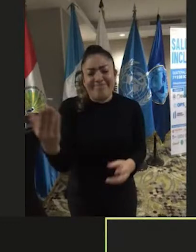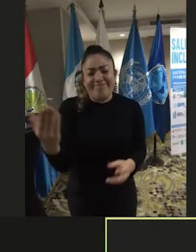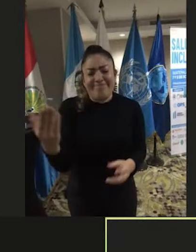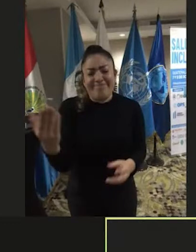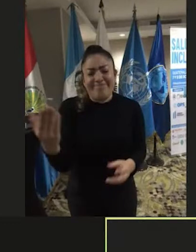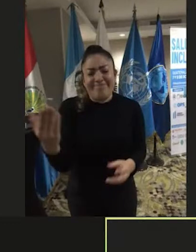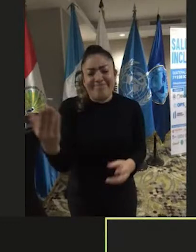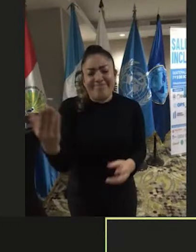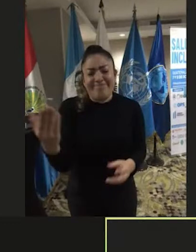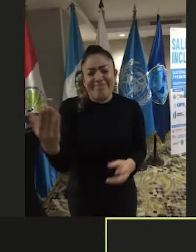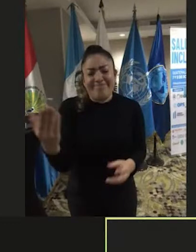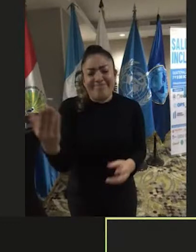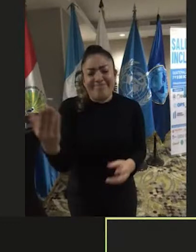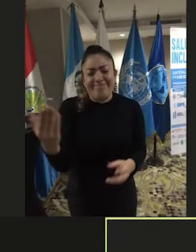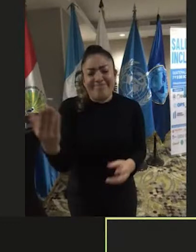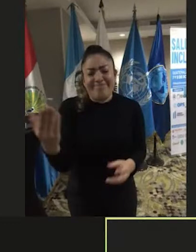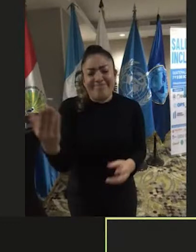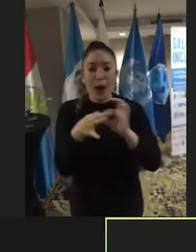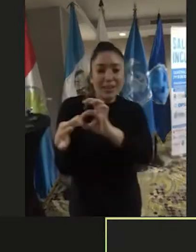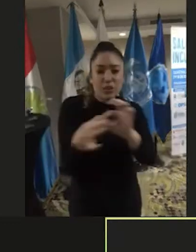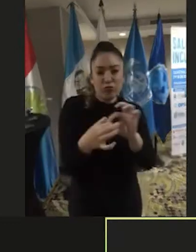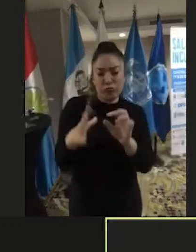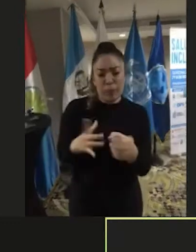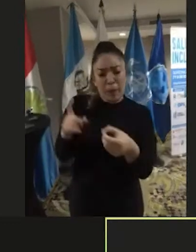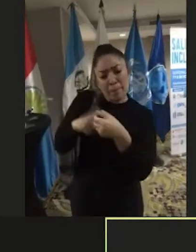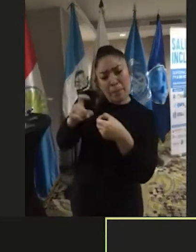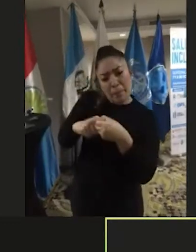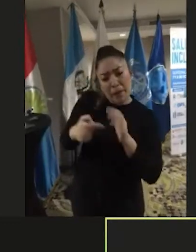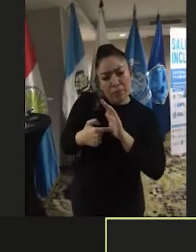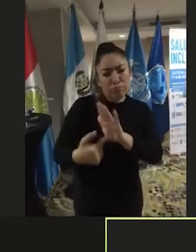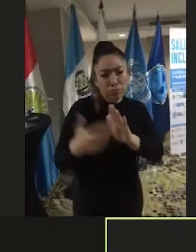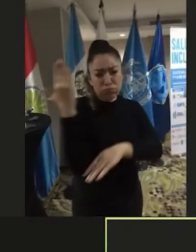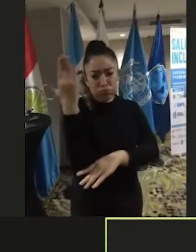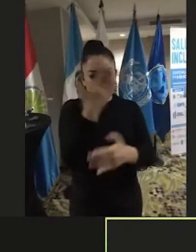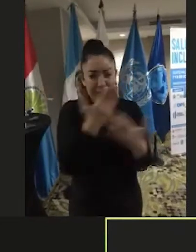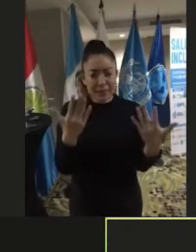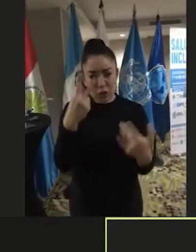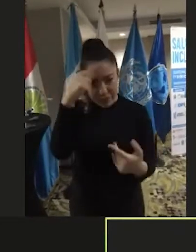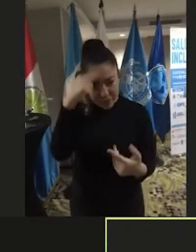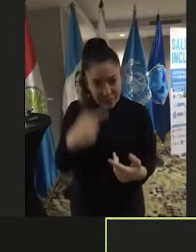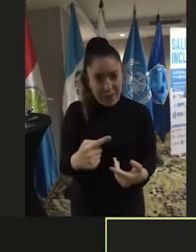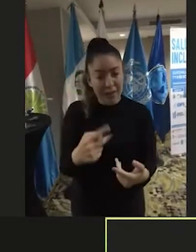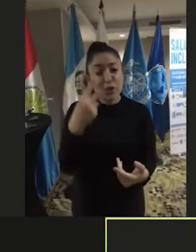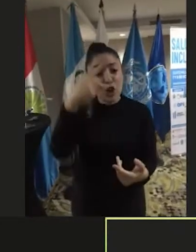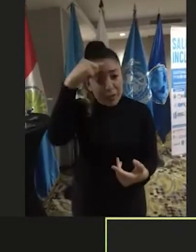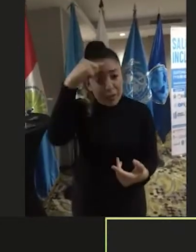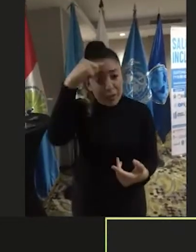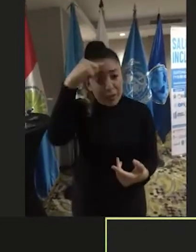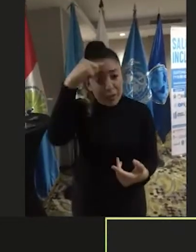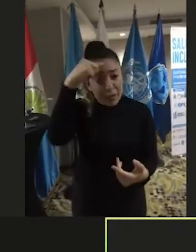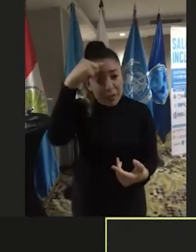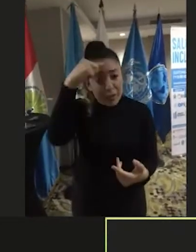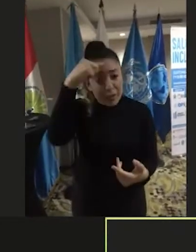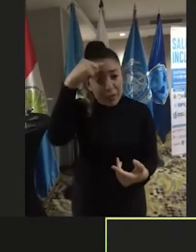distintas organizaciones que estuvieron participando durante estos dos días, dos días de muchísima